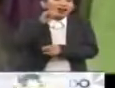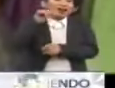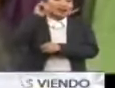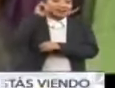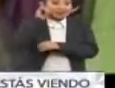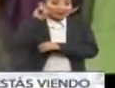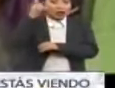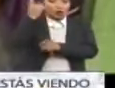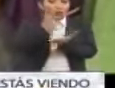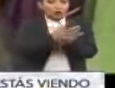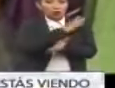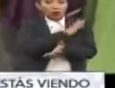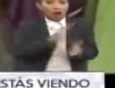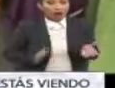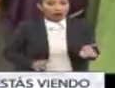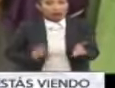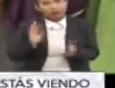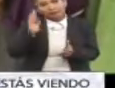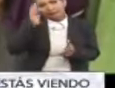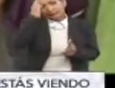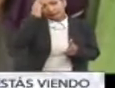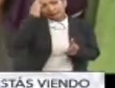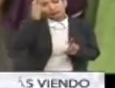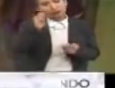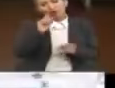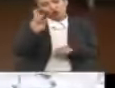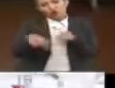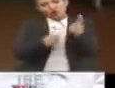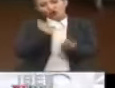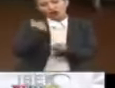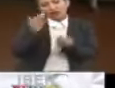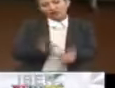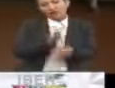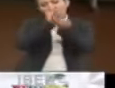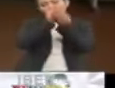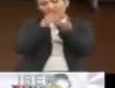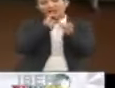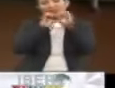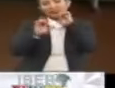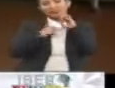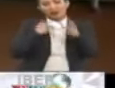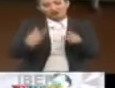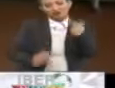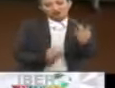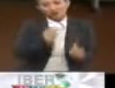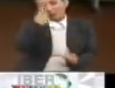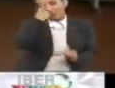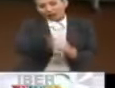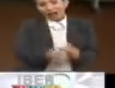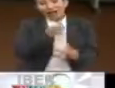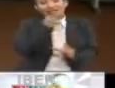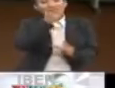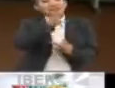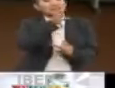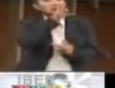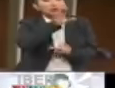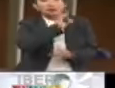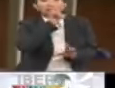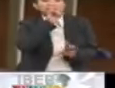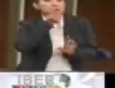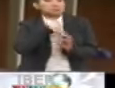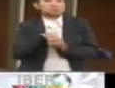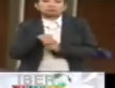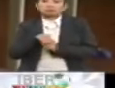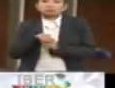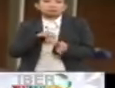candidato, que al menos que yo recuerde, que no se presentó ante la prensa para comentar los resultados. Hizo